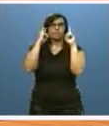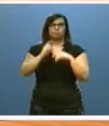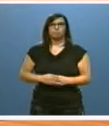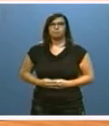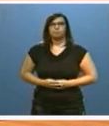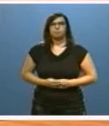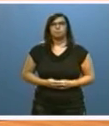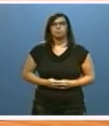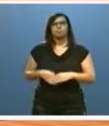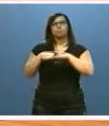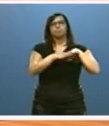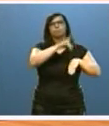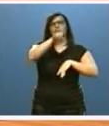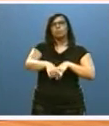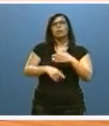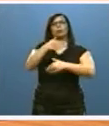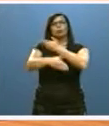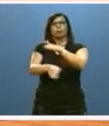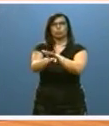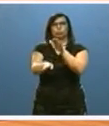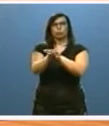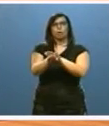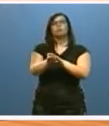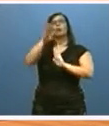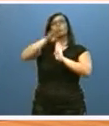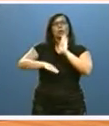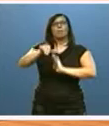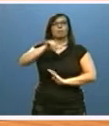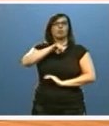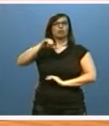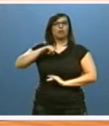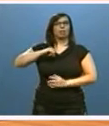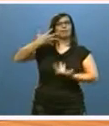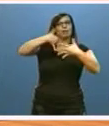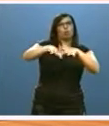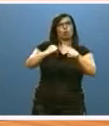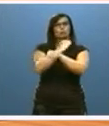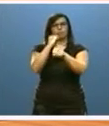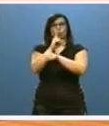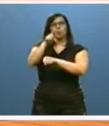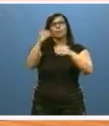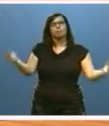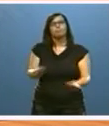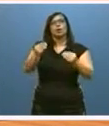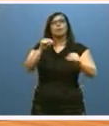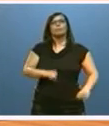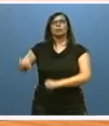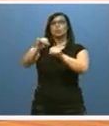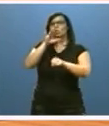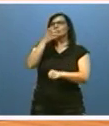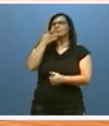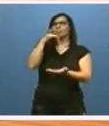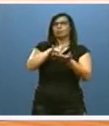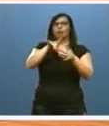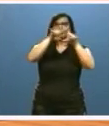Por otra parte, hemos dado continuidad al programa personal de integración y empleo. Y mejorado la protección frente a crisis empresariales y el apoyo a los